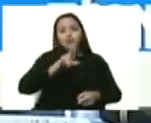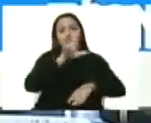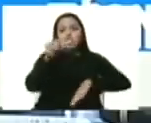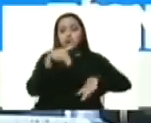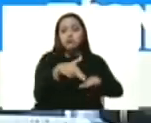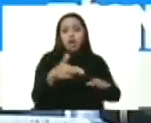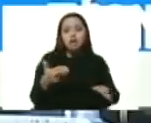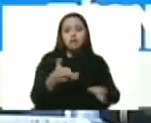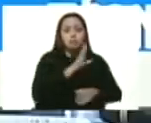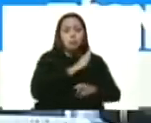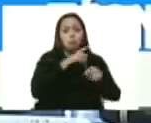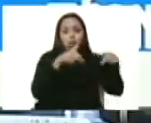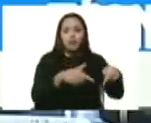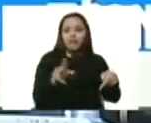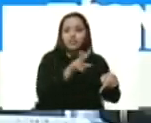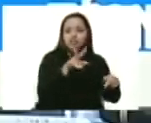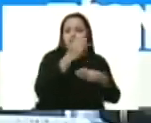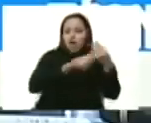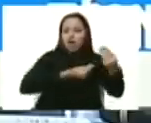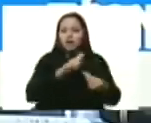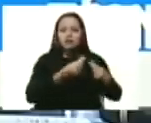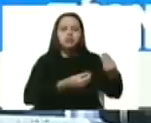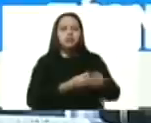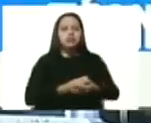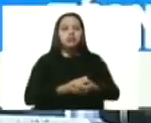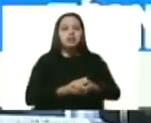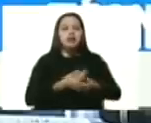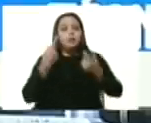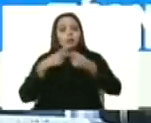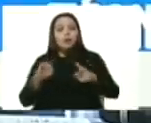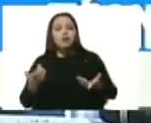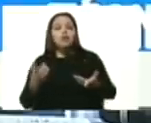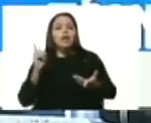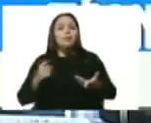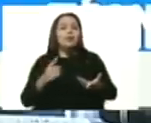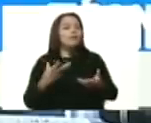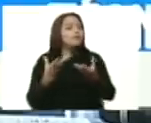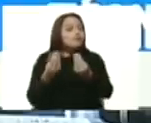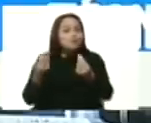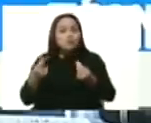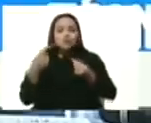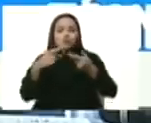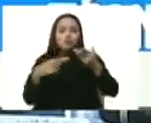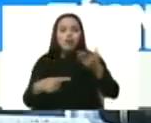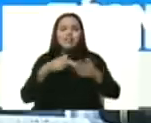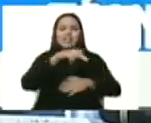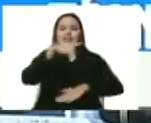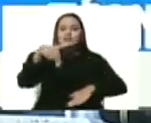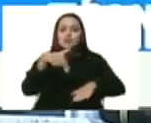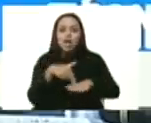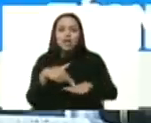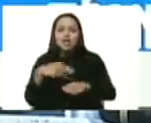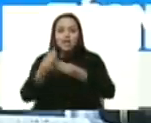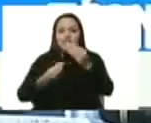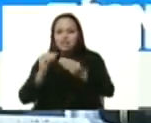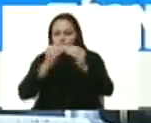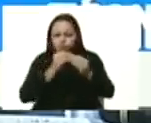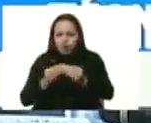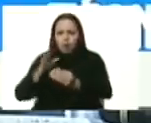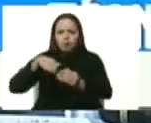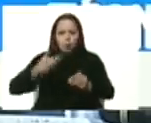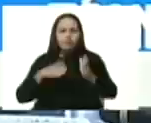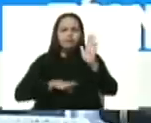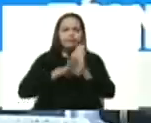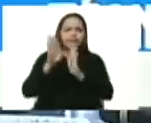producto tiene demanda nacional, pero también que tienen altos componentes nacionales y que permita